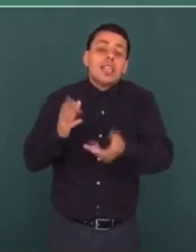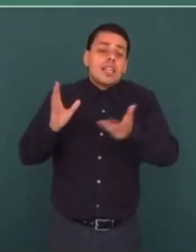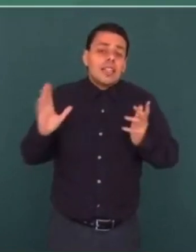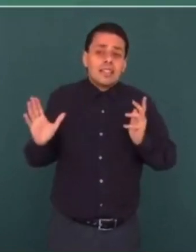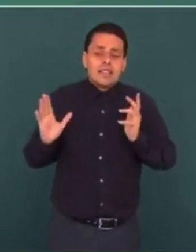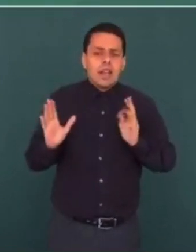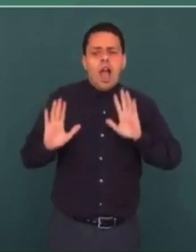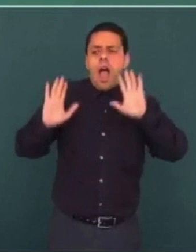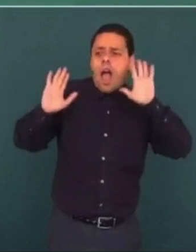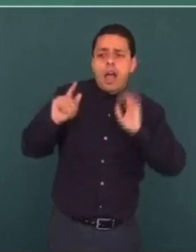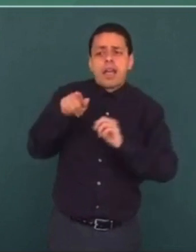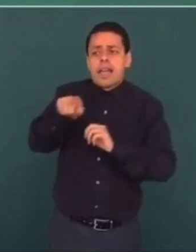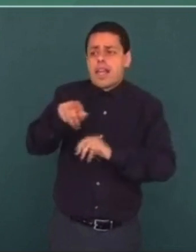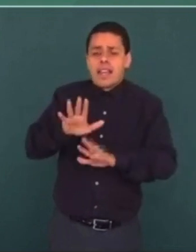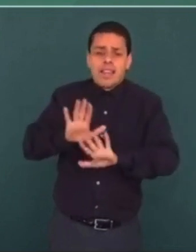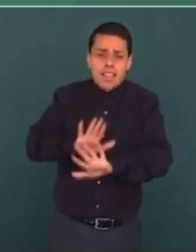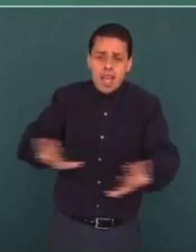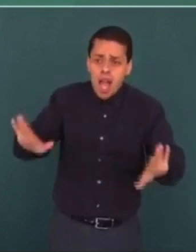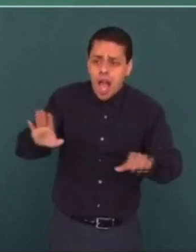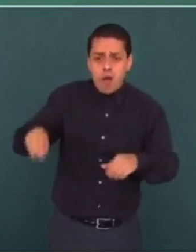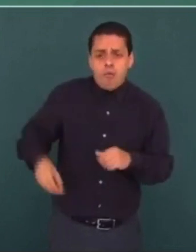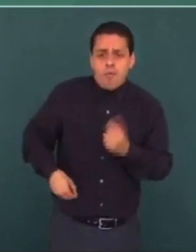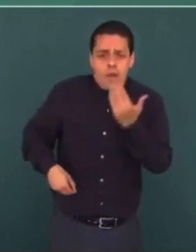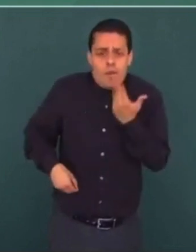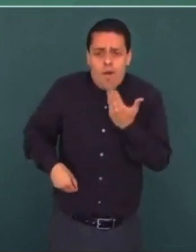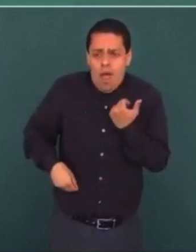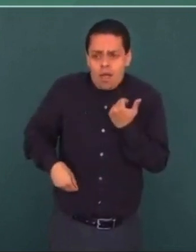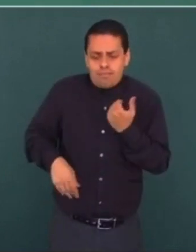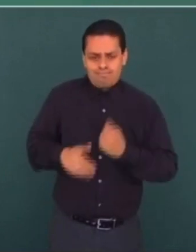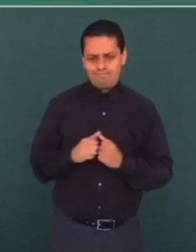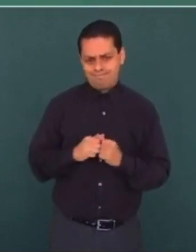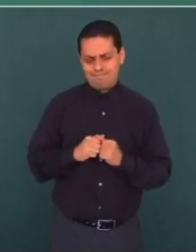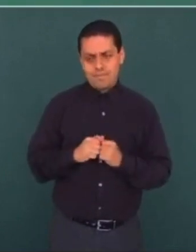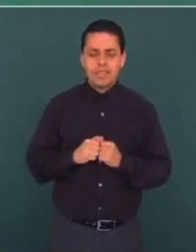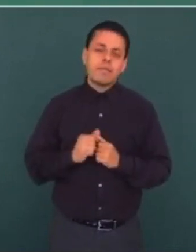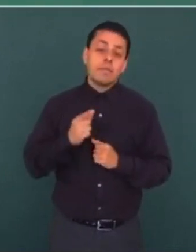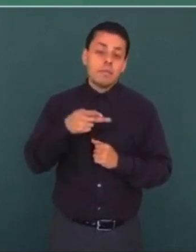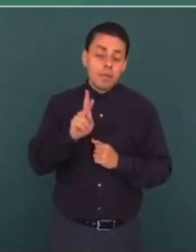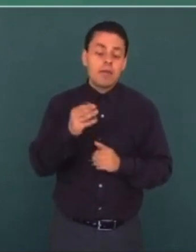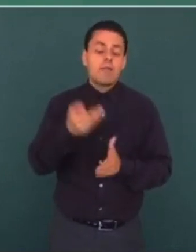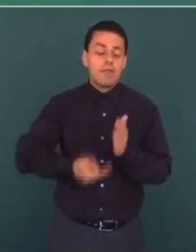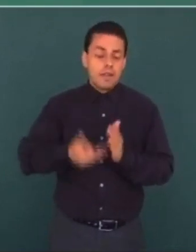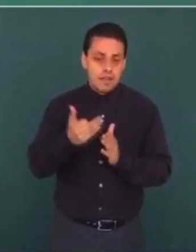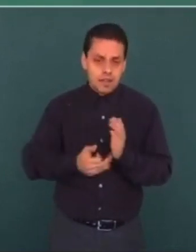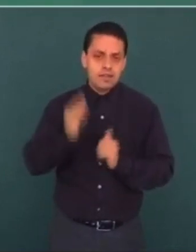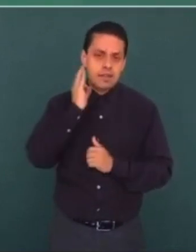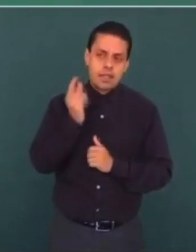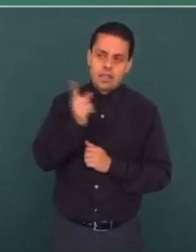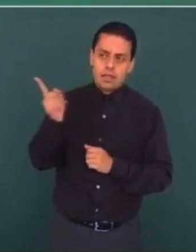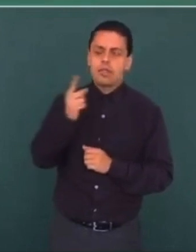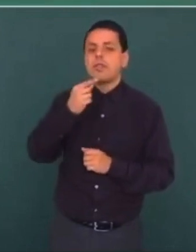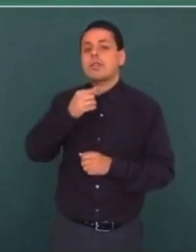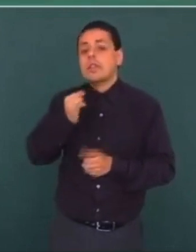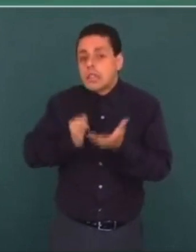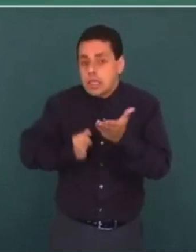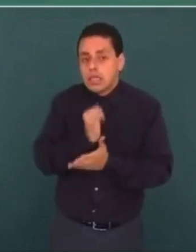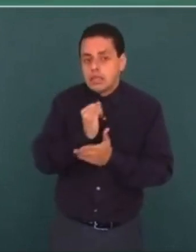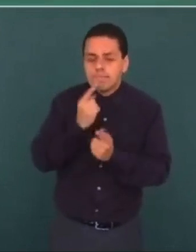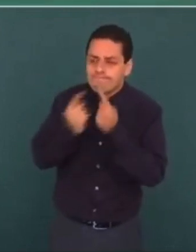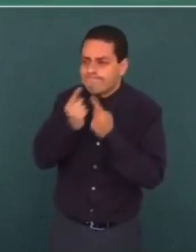pero todavía la fiscalía tiene que decidir sobre esto.